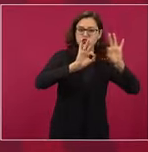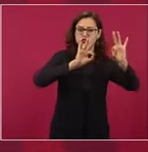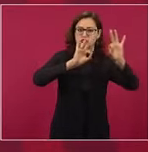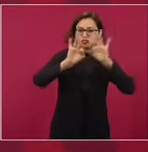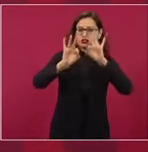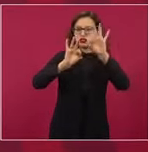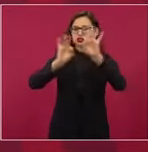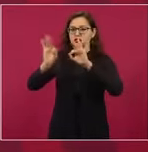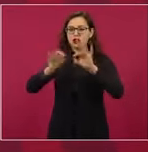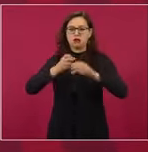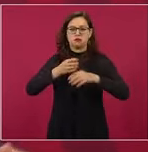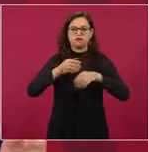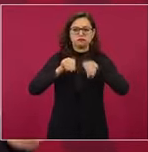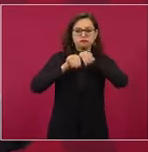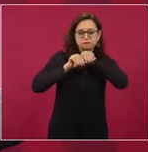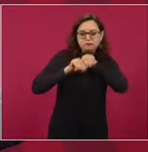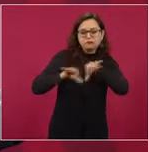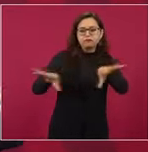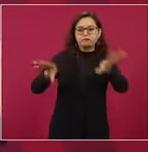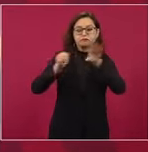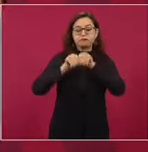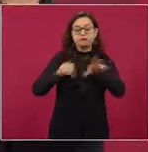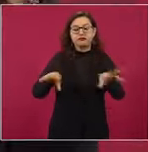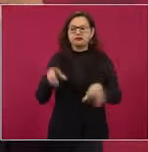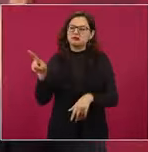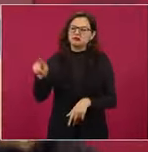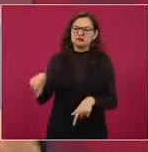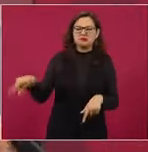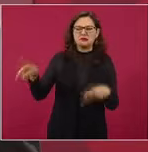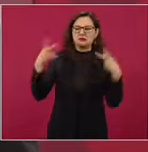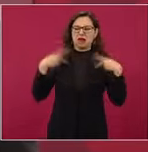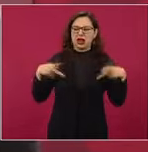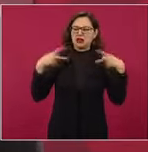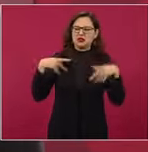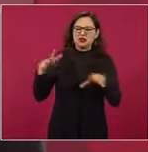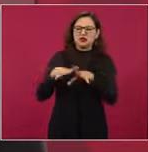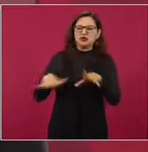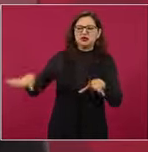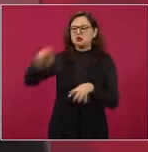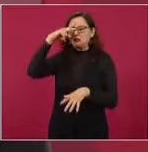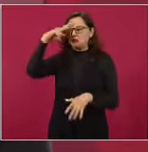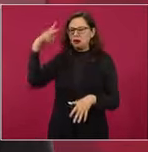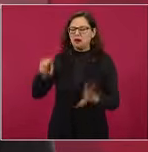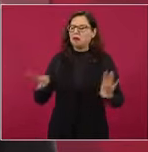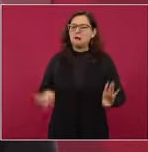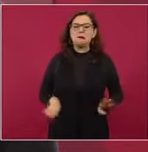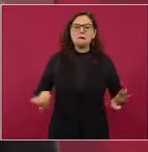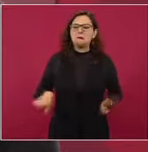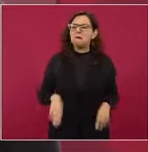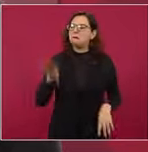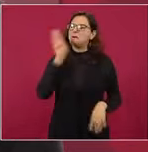la idea de que el pueblo es malagradecido. No,